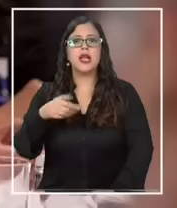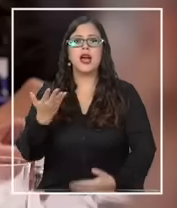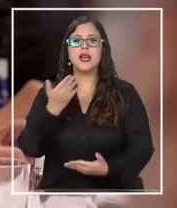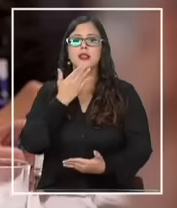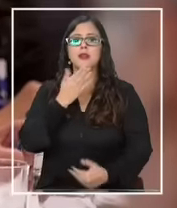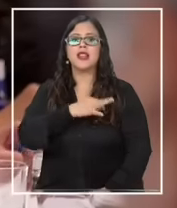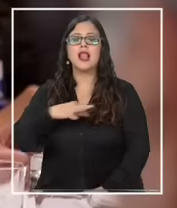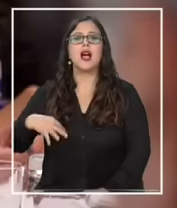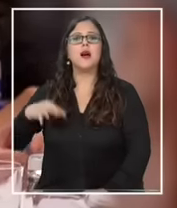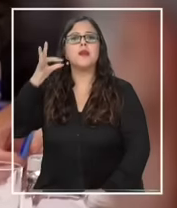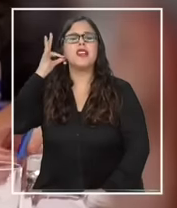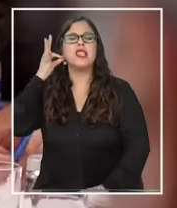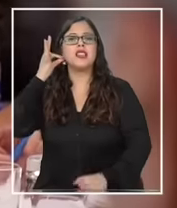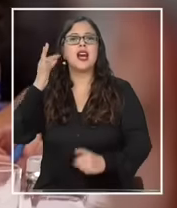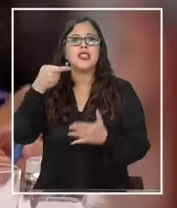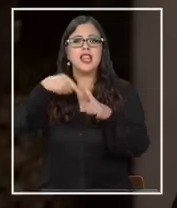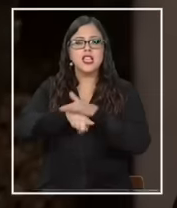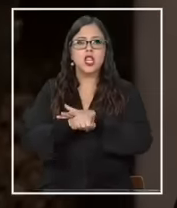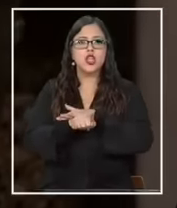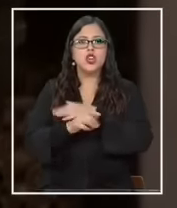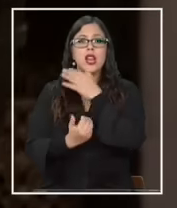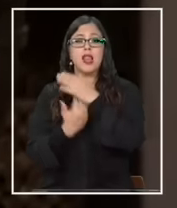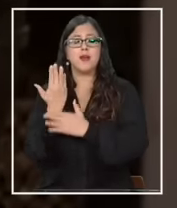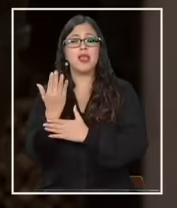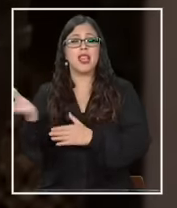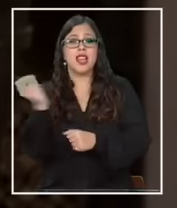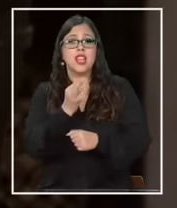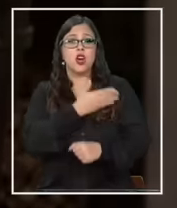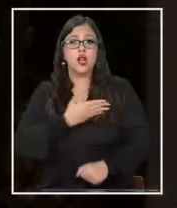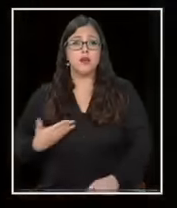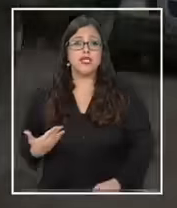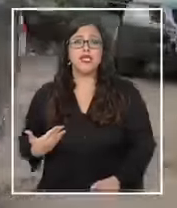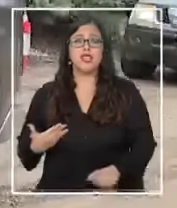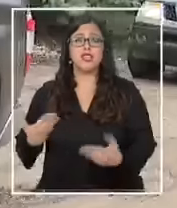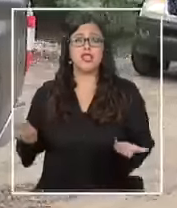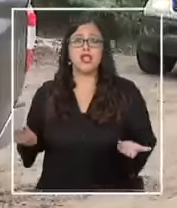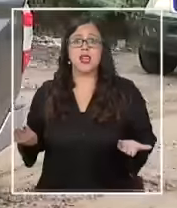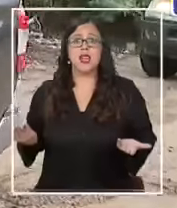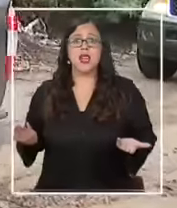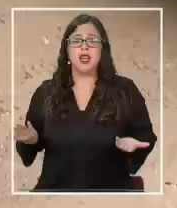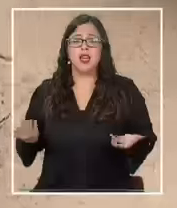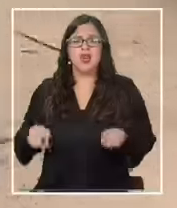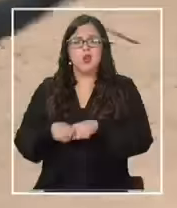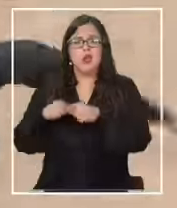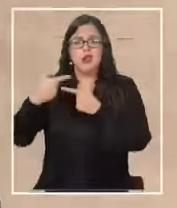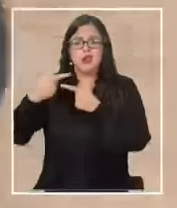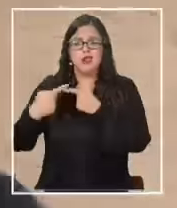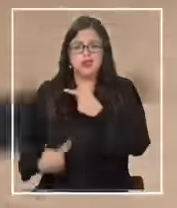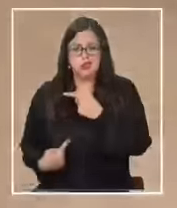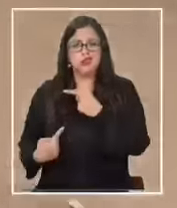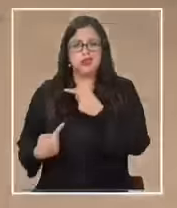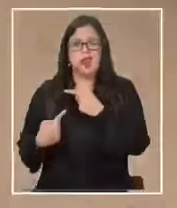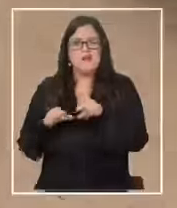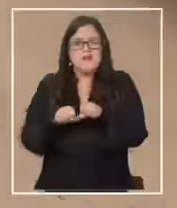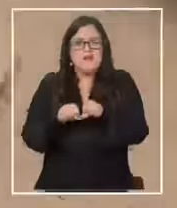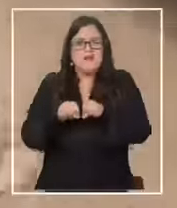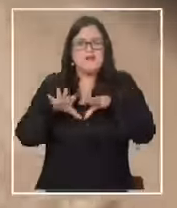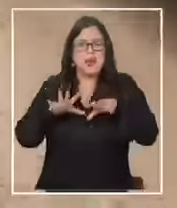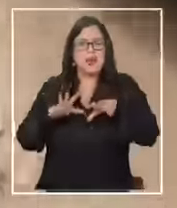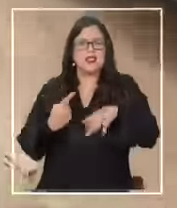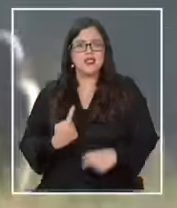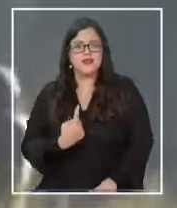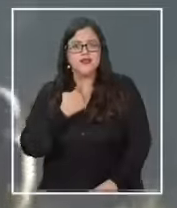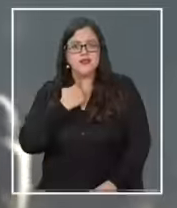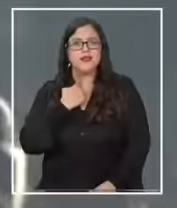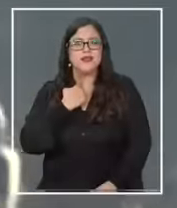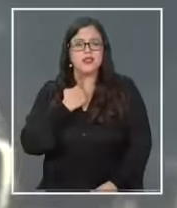ministra del interior en la mañana ya dijo que el presidente estaba muy choqueado que estaba muy impactado por